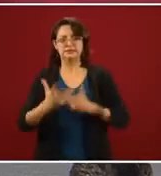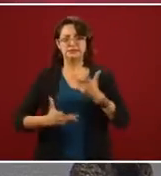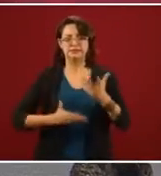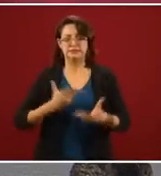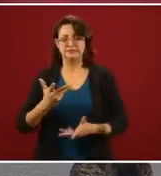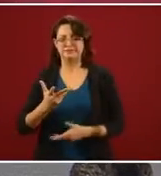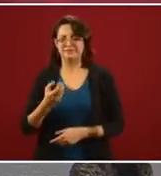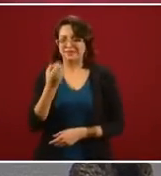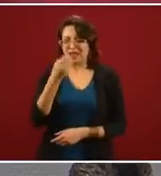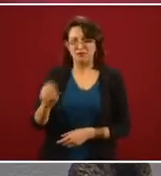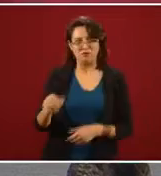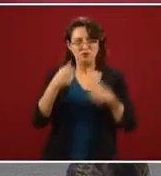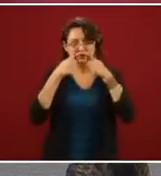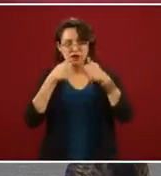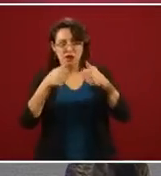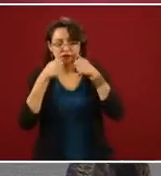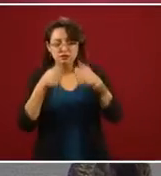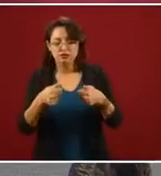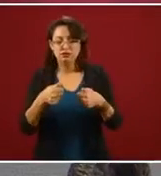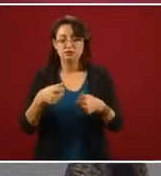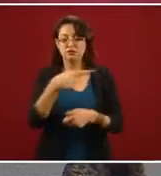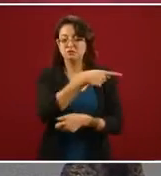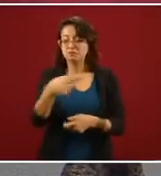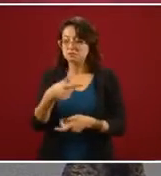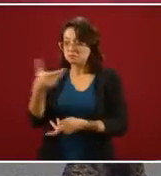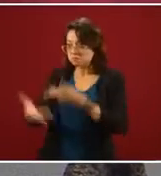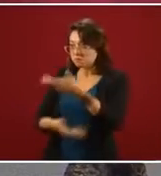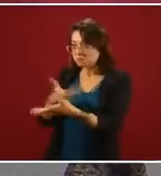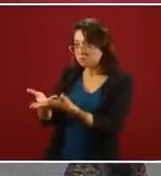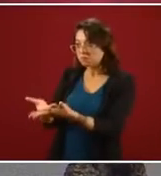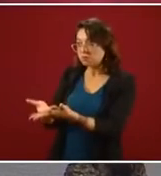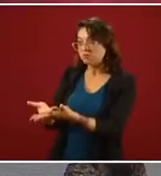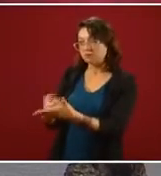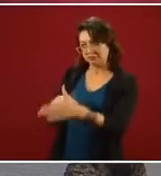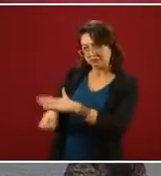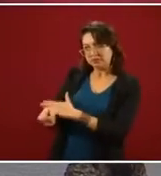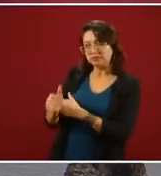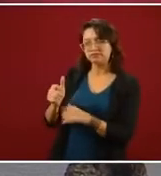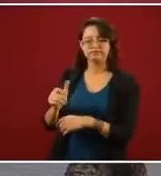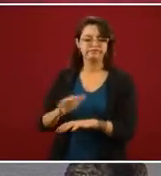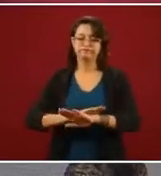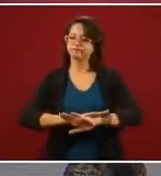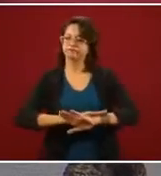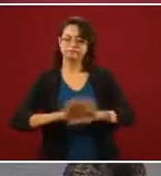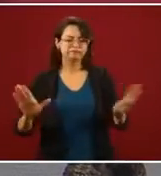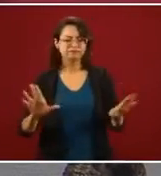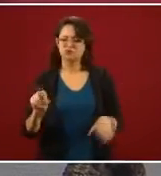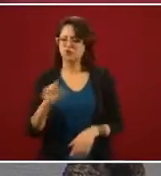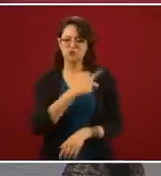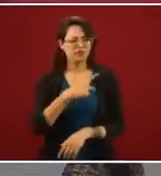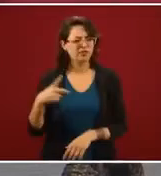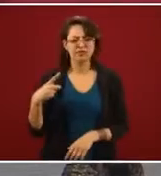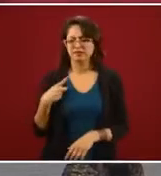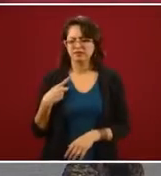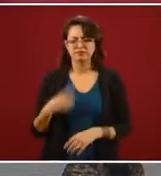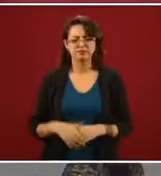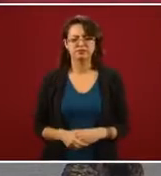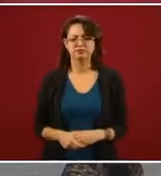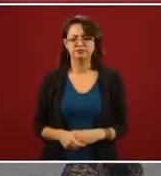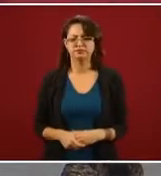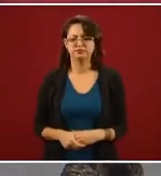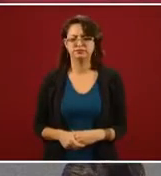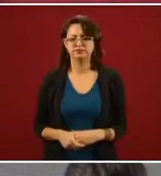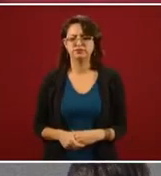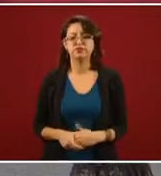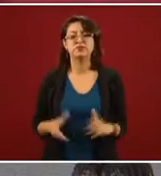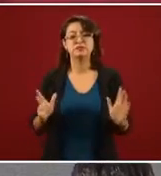propuestas indecorosas de nadie, o sea, que el que les